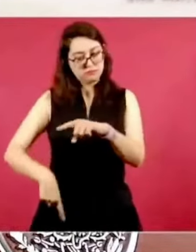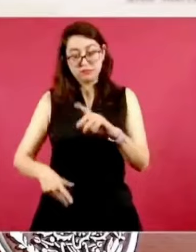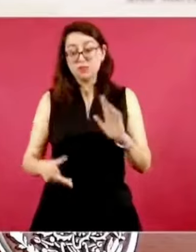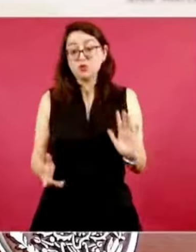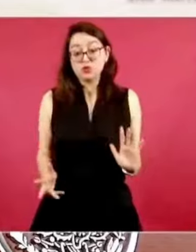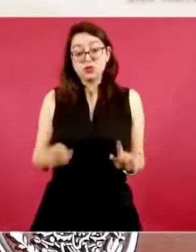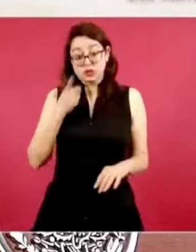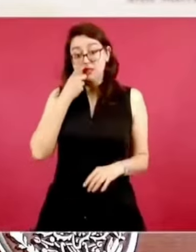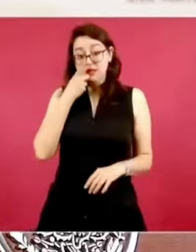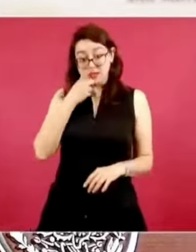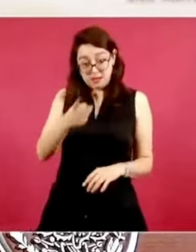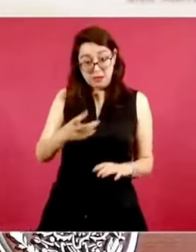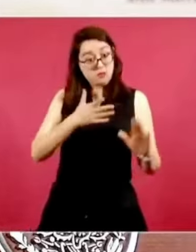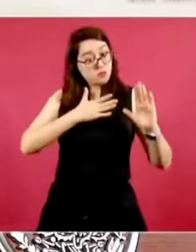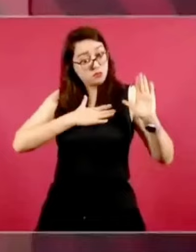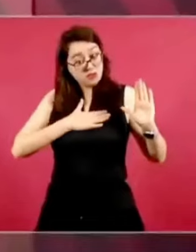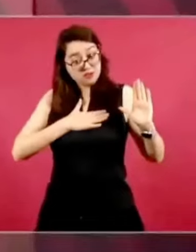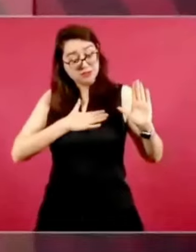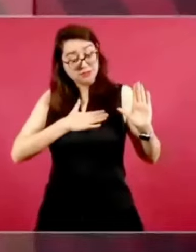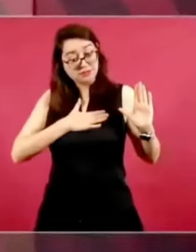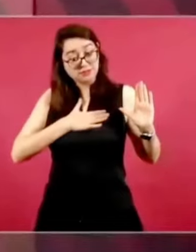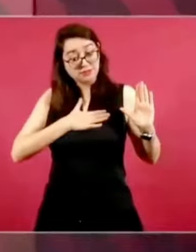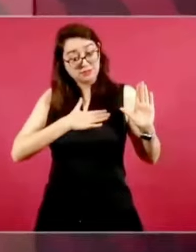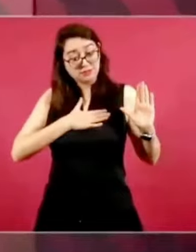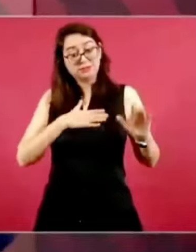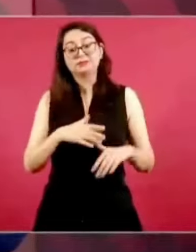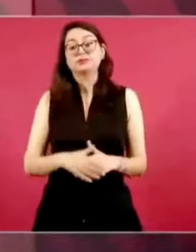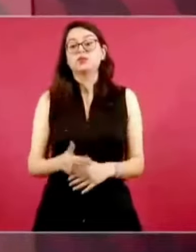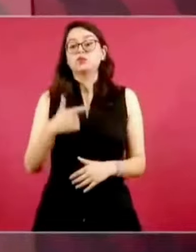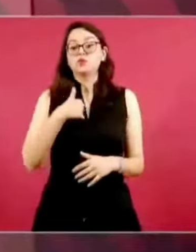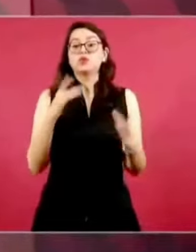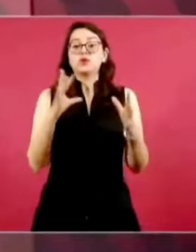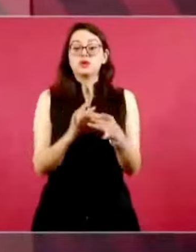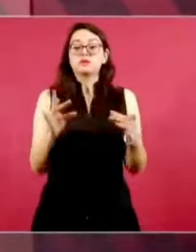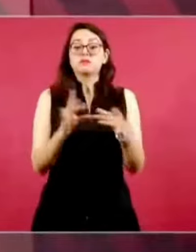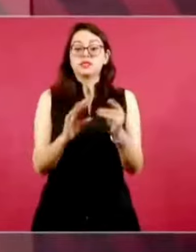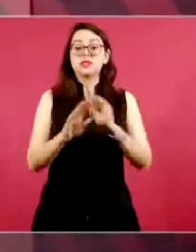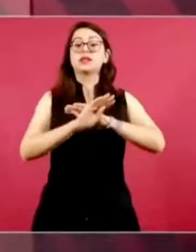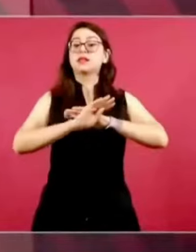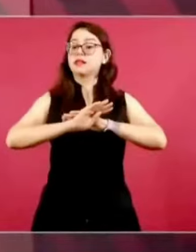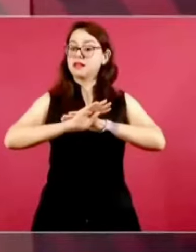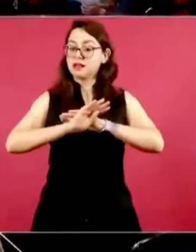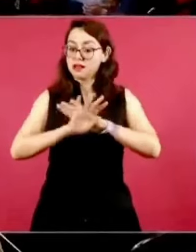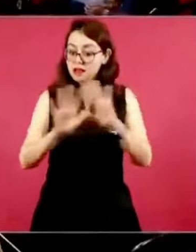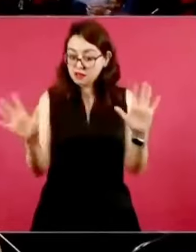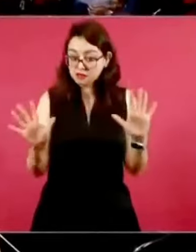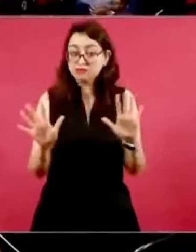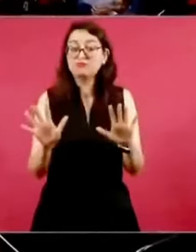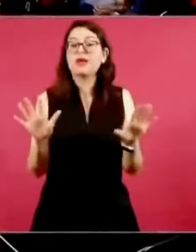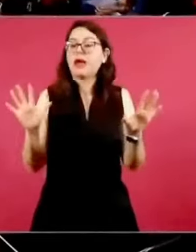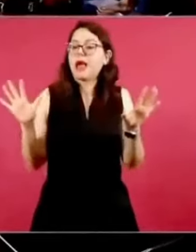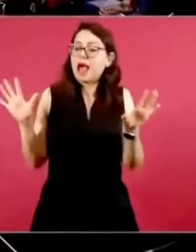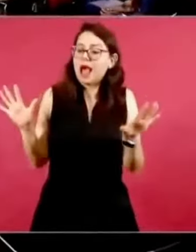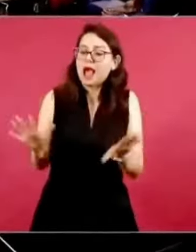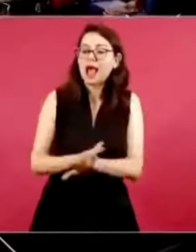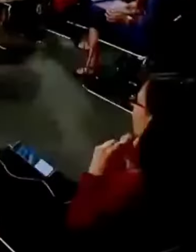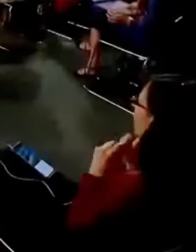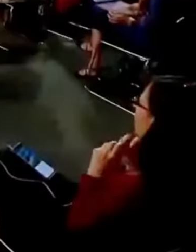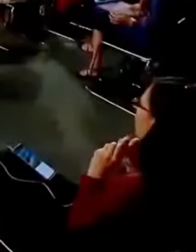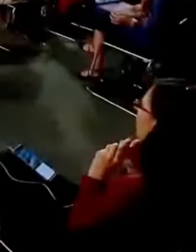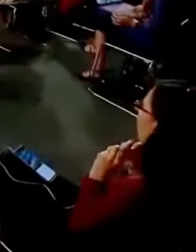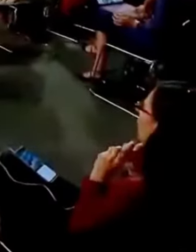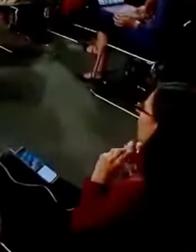es muy claro que dijimos que iban a haber cambios en la política